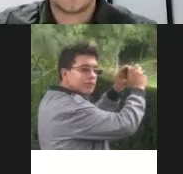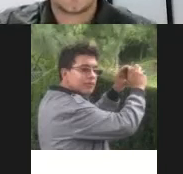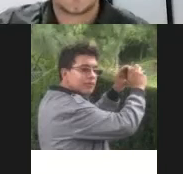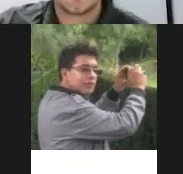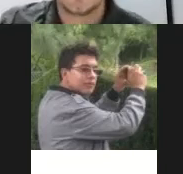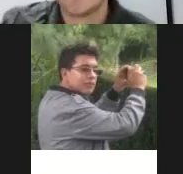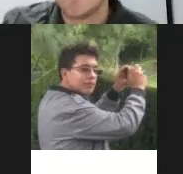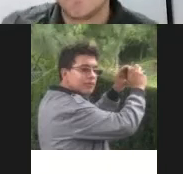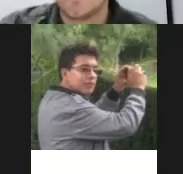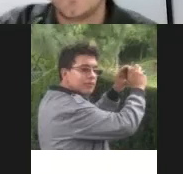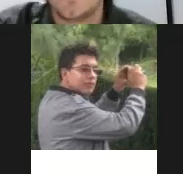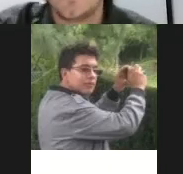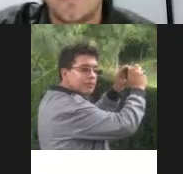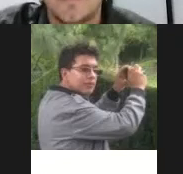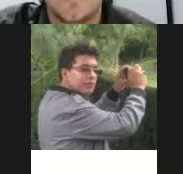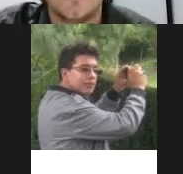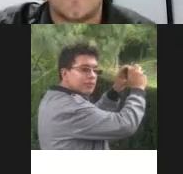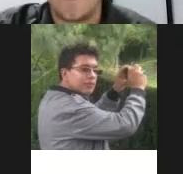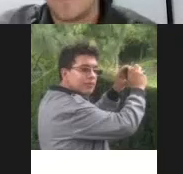ellas en el siguiente día discutido